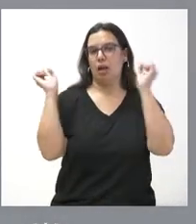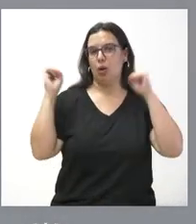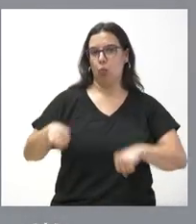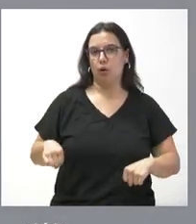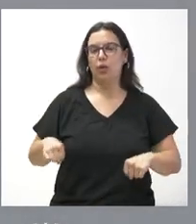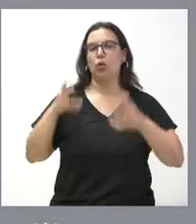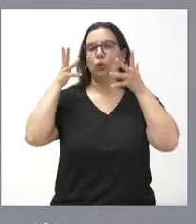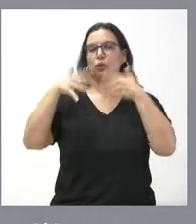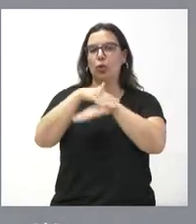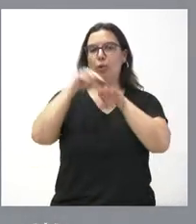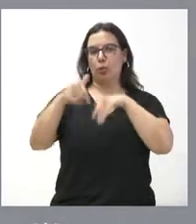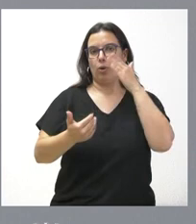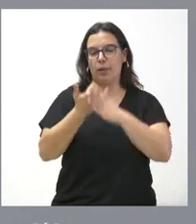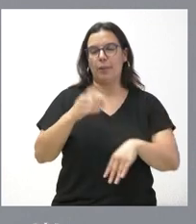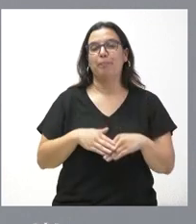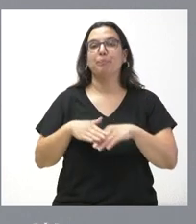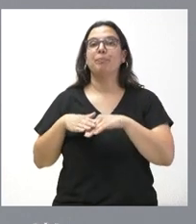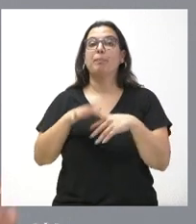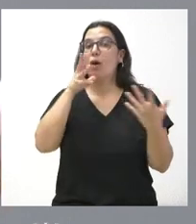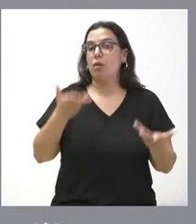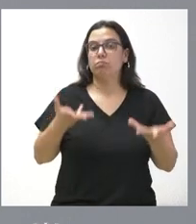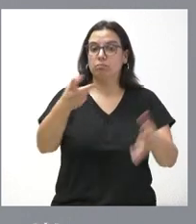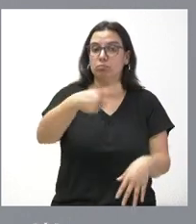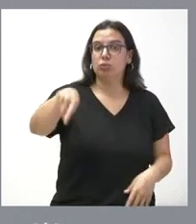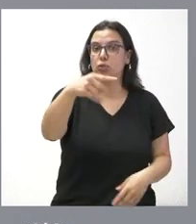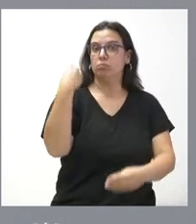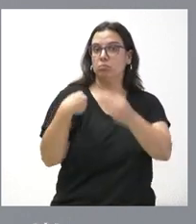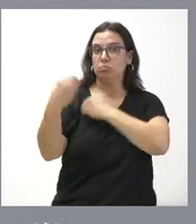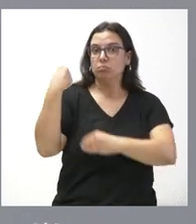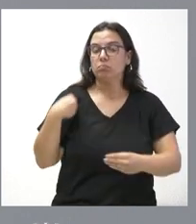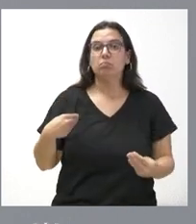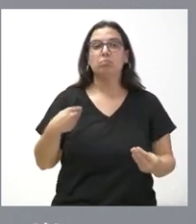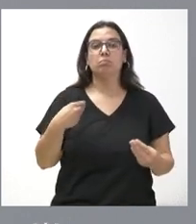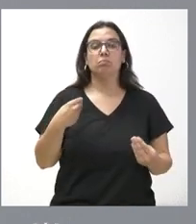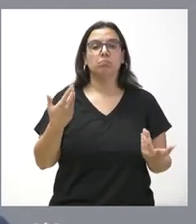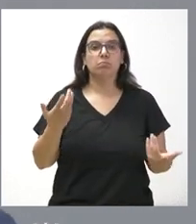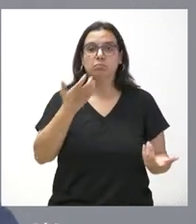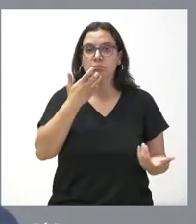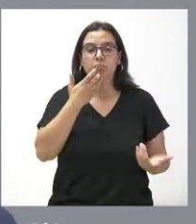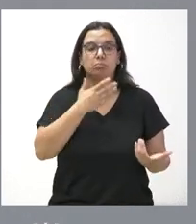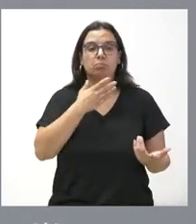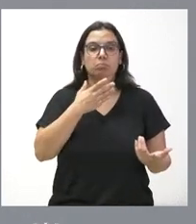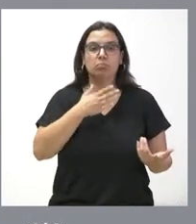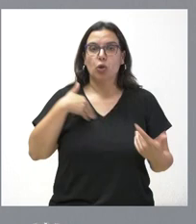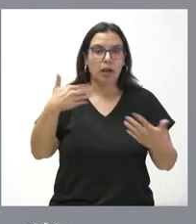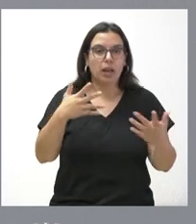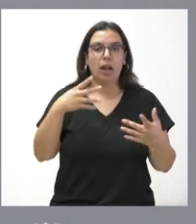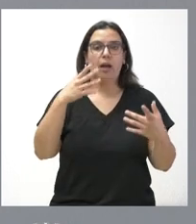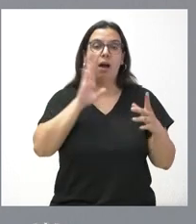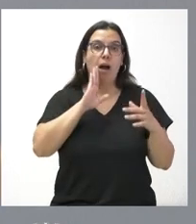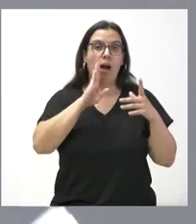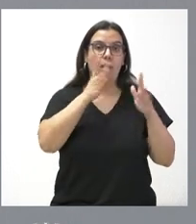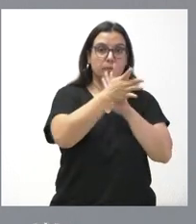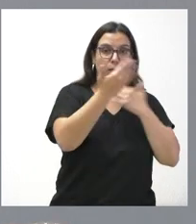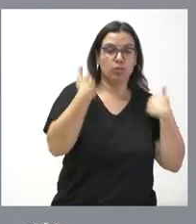de Gobierno de esta mañana. Y quedo a su disposición, por si tienen oportuno realizar cualquier pregunta en torno a los mismos o